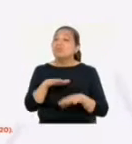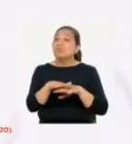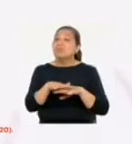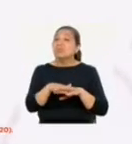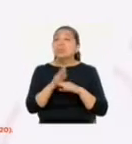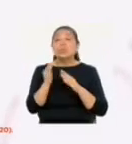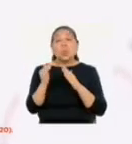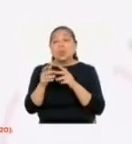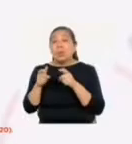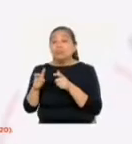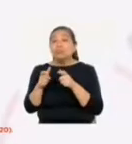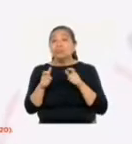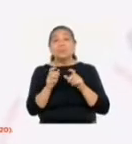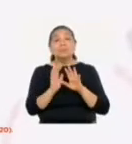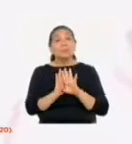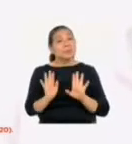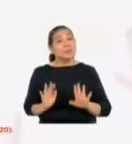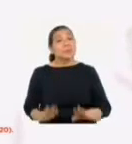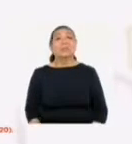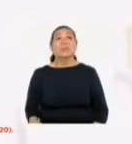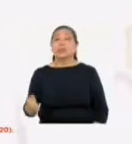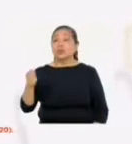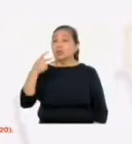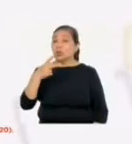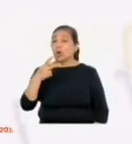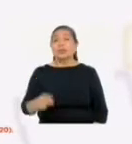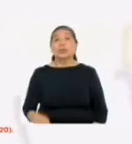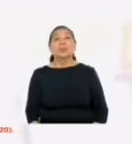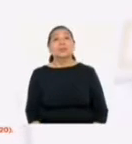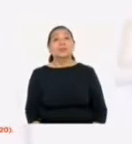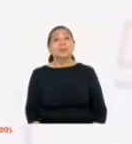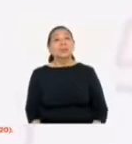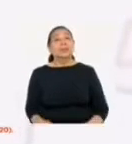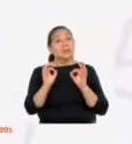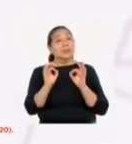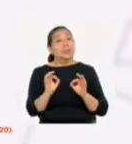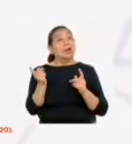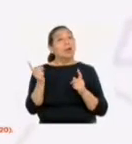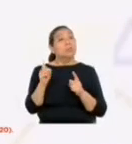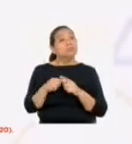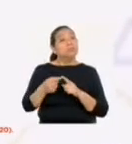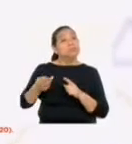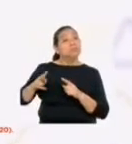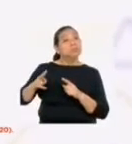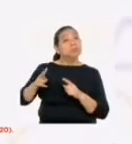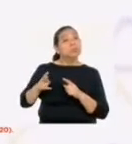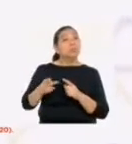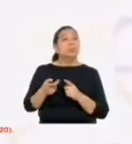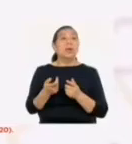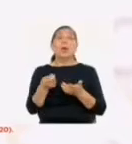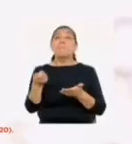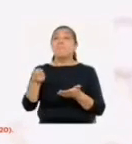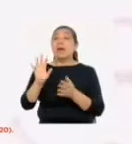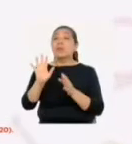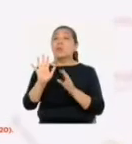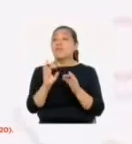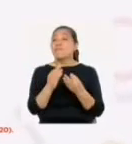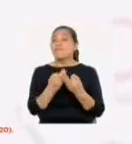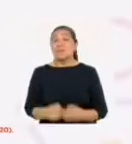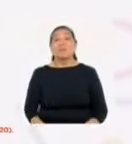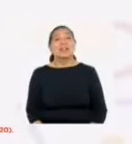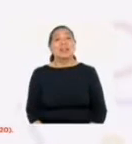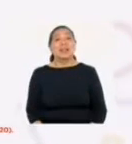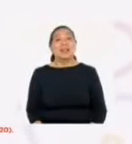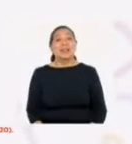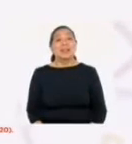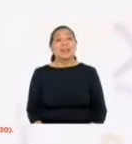administradora del hogar. Dos, conservar y hasta incrementar el patrimonio familiar.